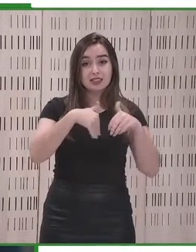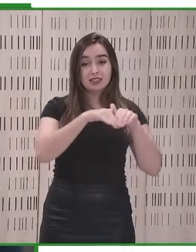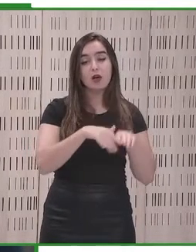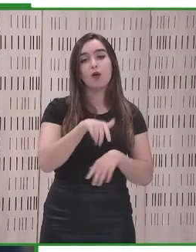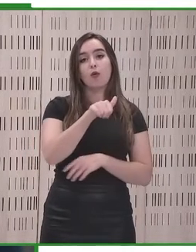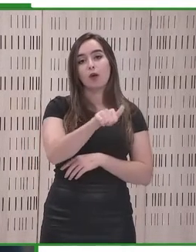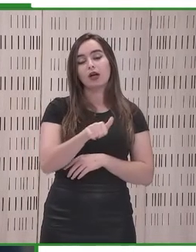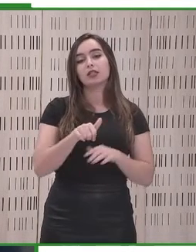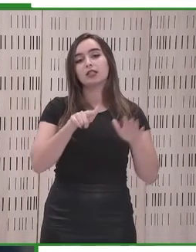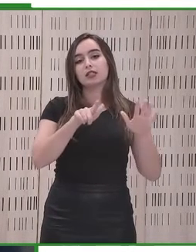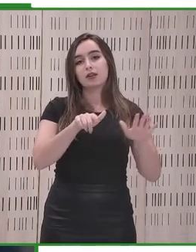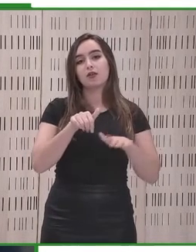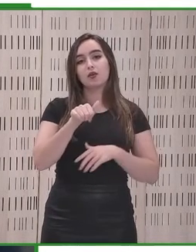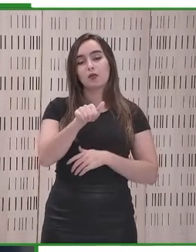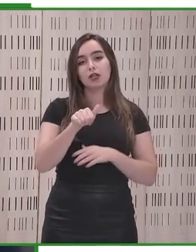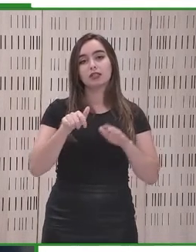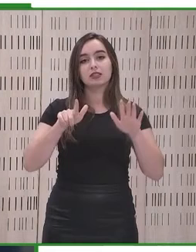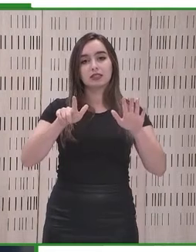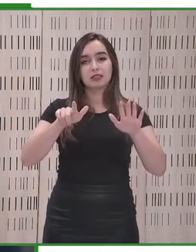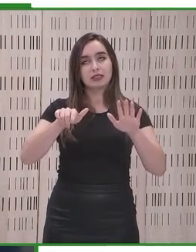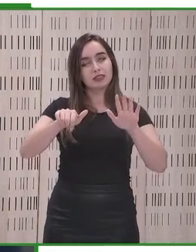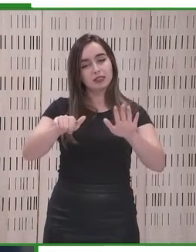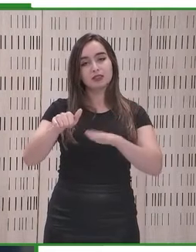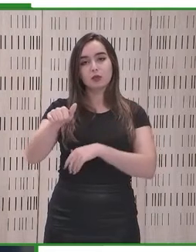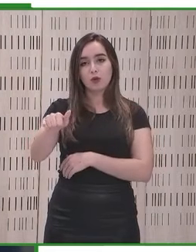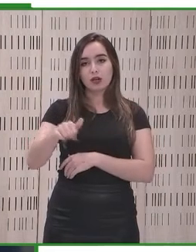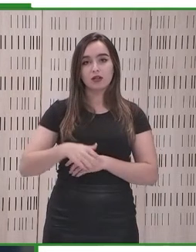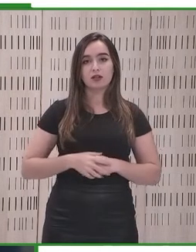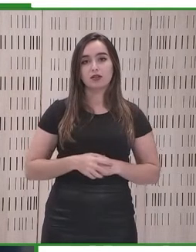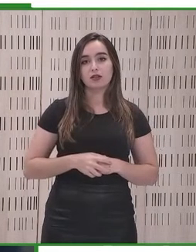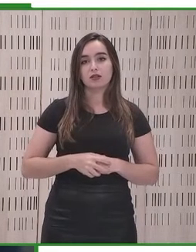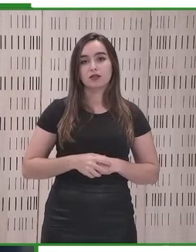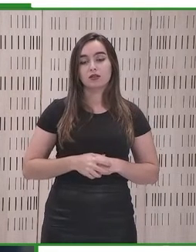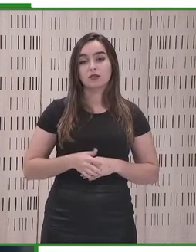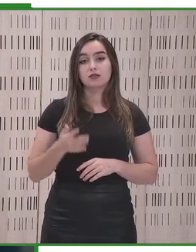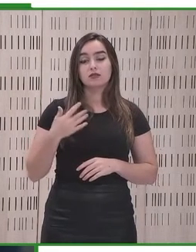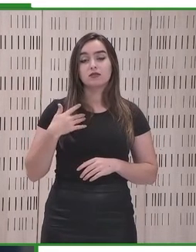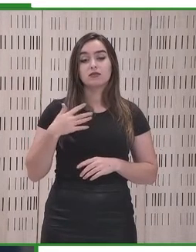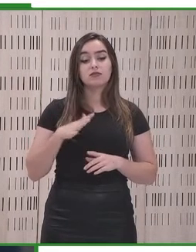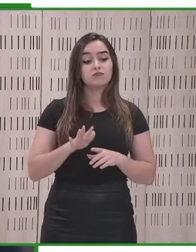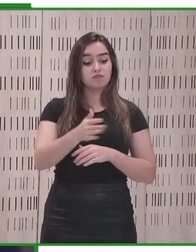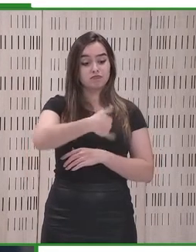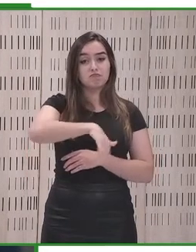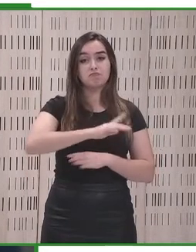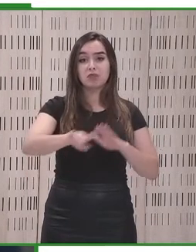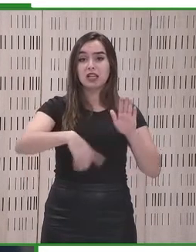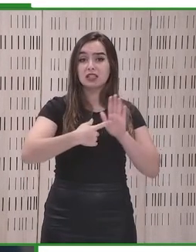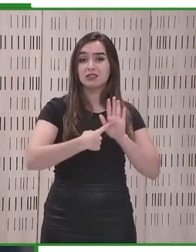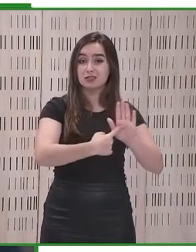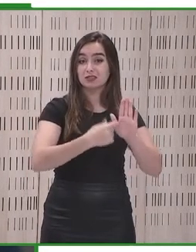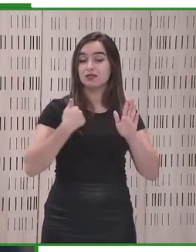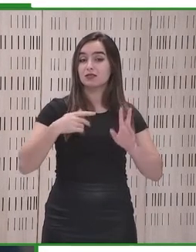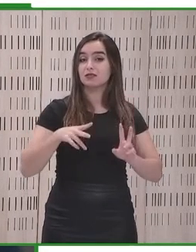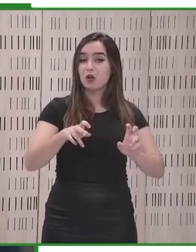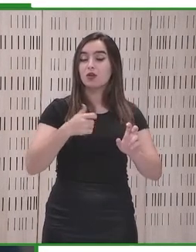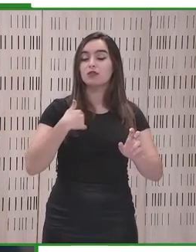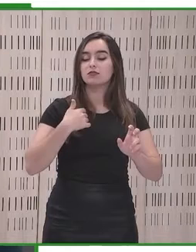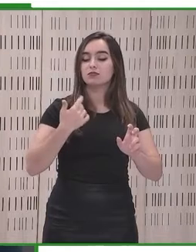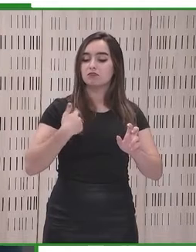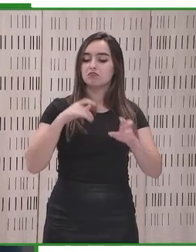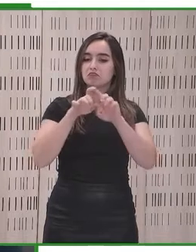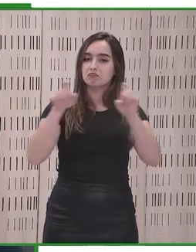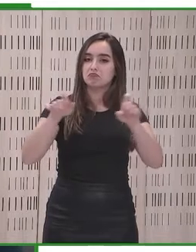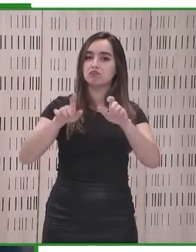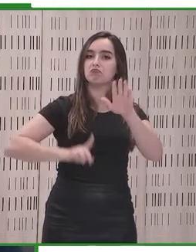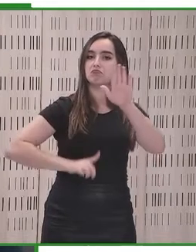accesibles. Estamos hablando de un estándar nuevo dentro